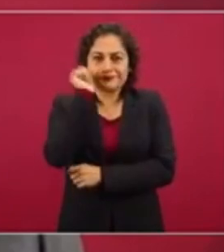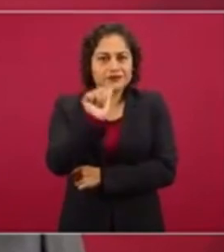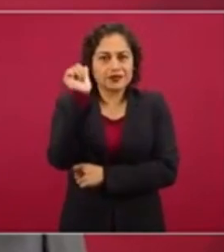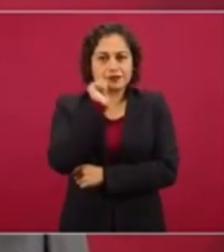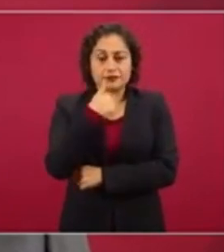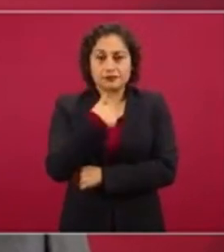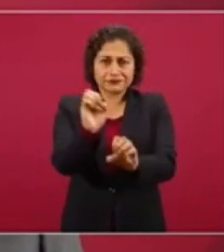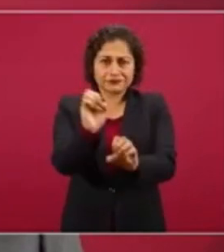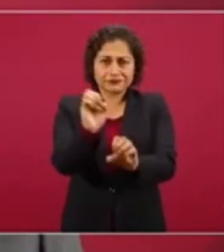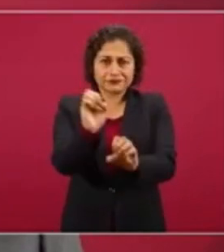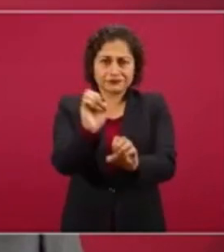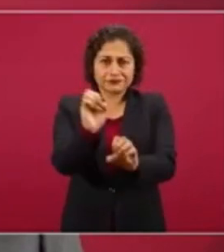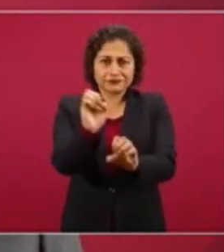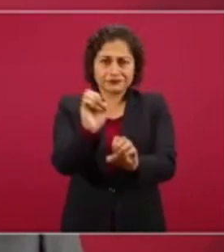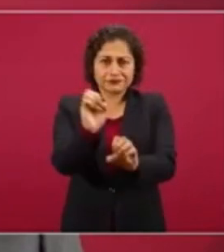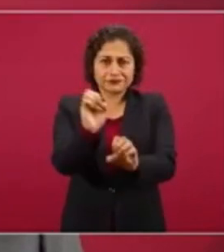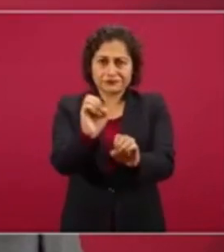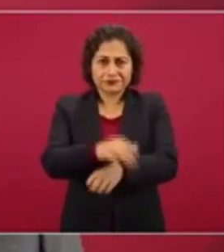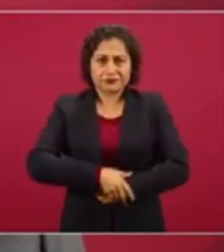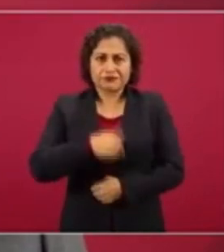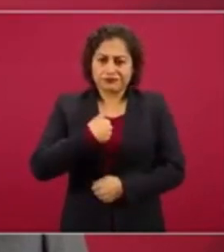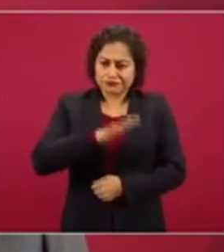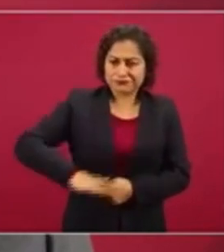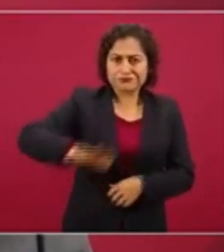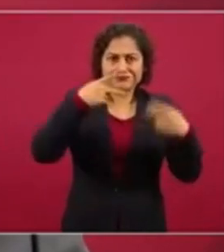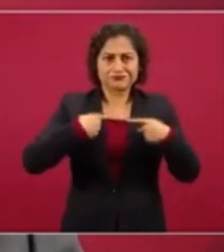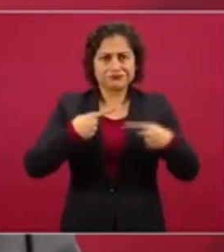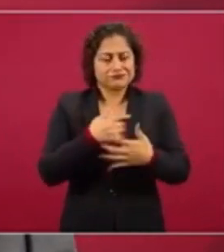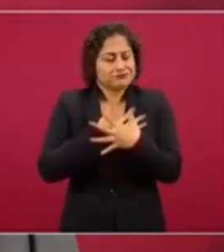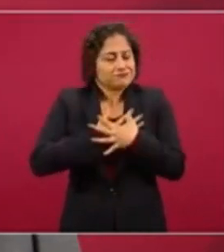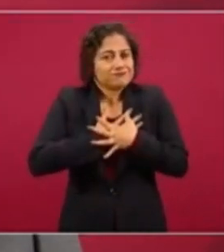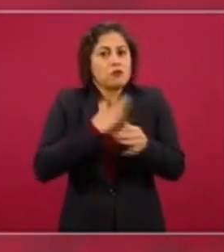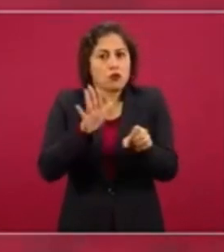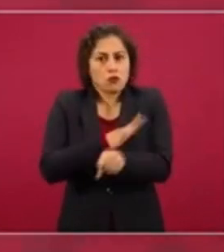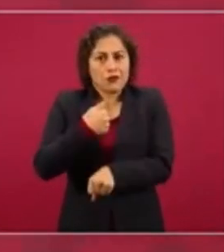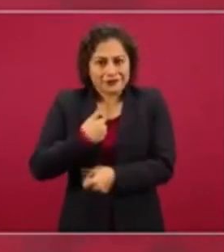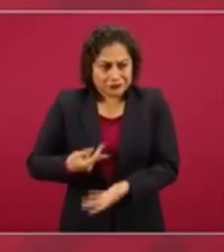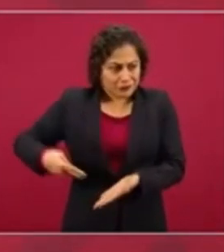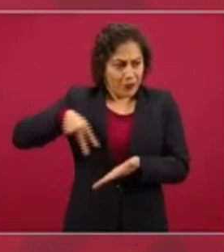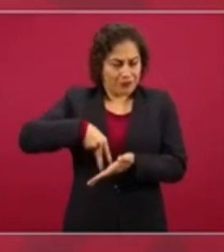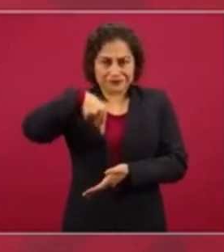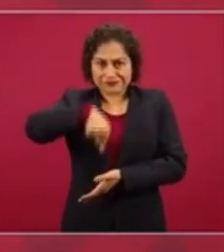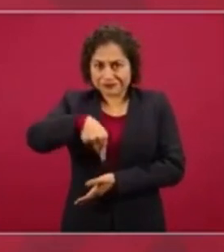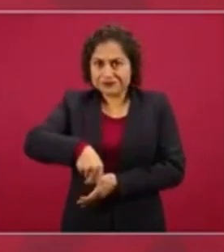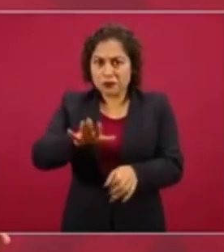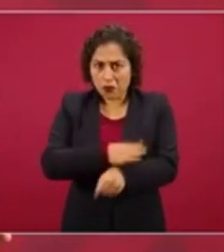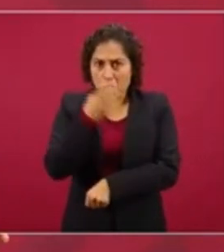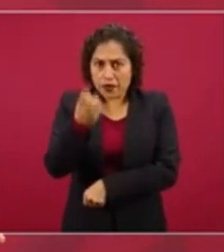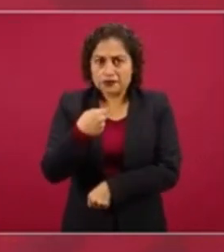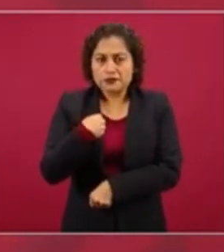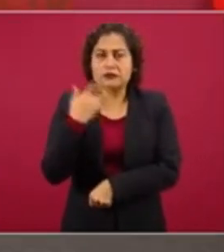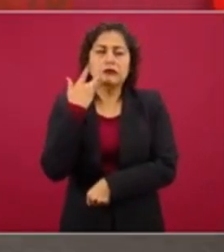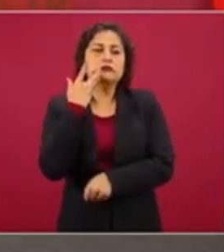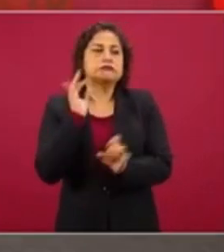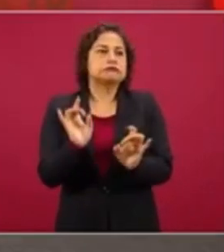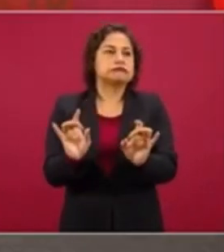un farsante. Le tengo amor al pueblo. Por eso estoy en esto. No soy fifí.